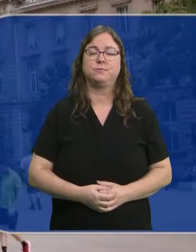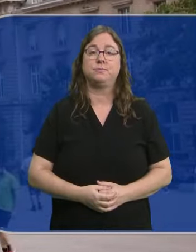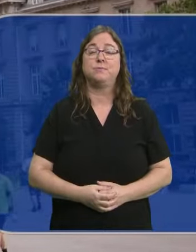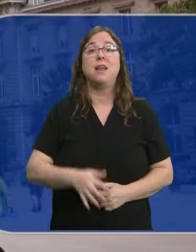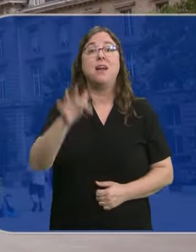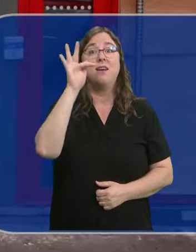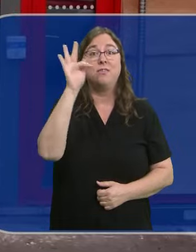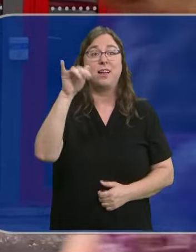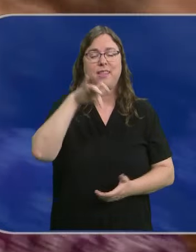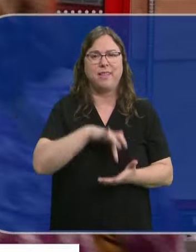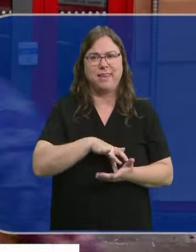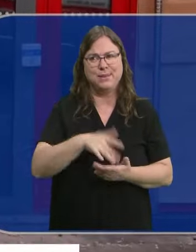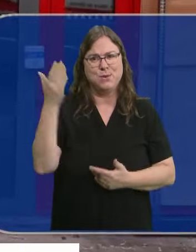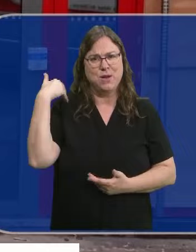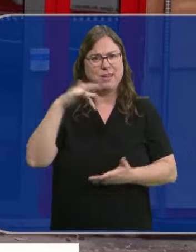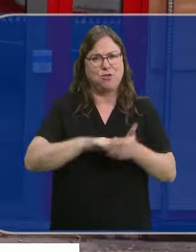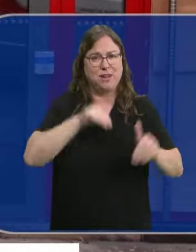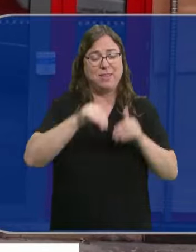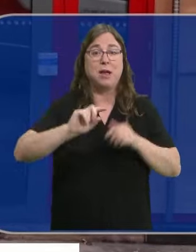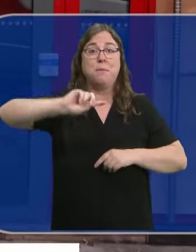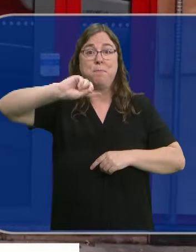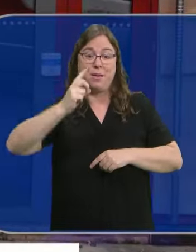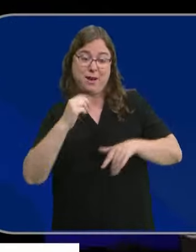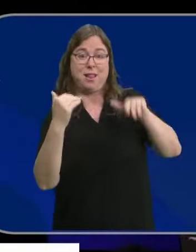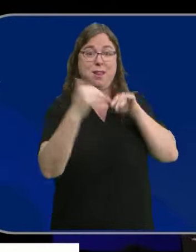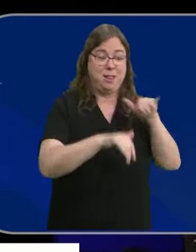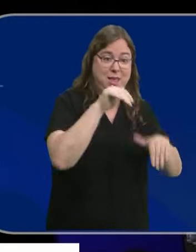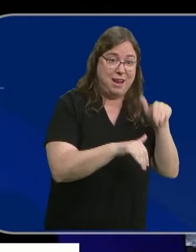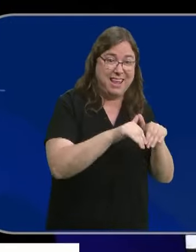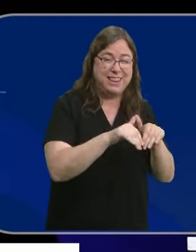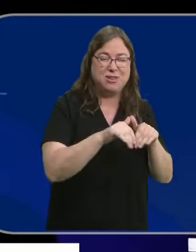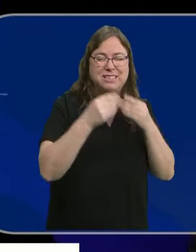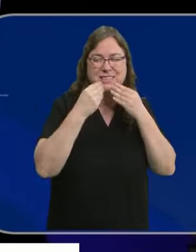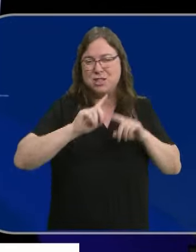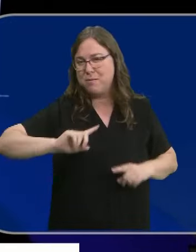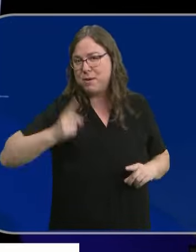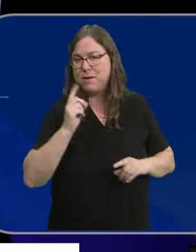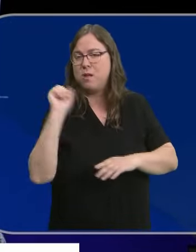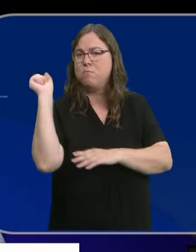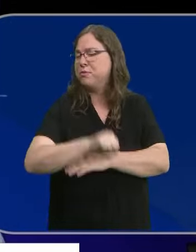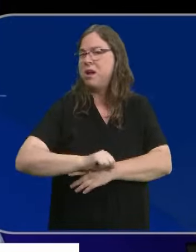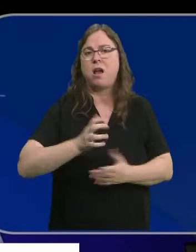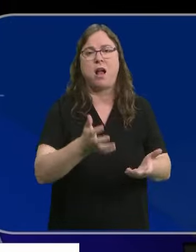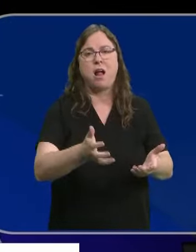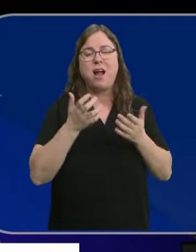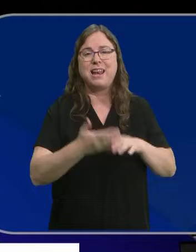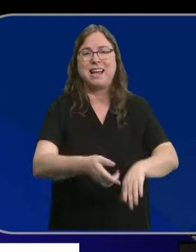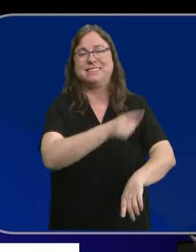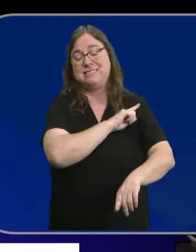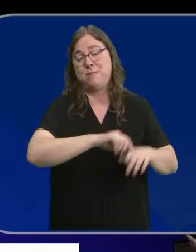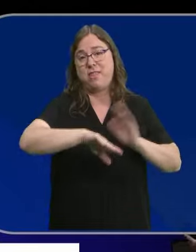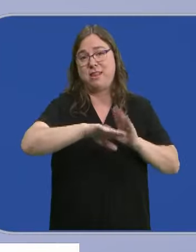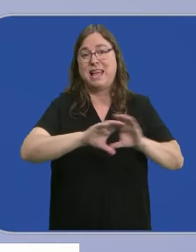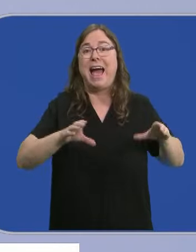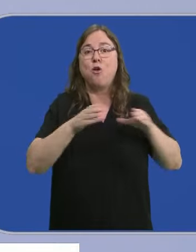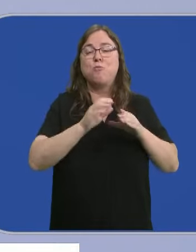En Francia, día de resaca electoral, la primera vuelta de las legislativas ha supuesto una victoria histórica del partido de extrema derecha Agrupación Nacional,